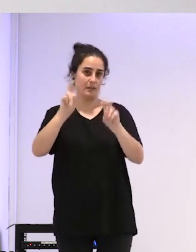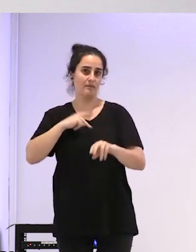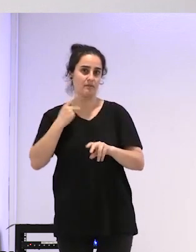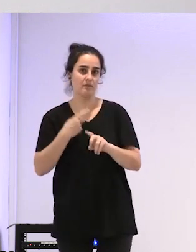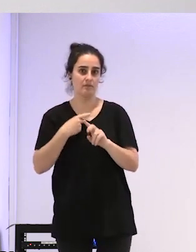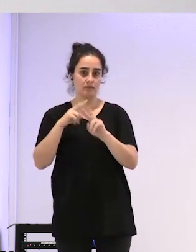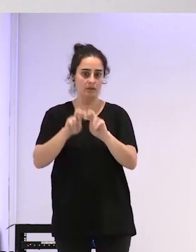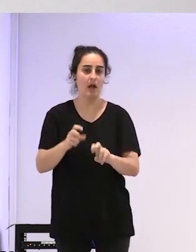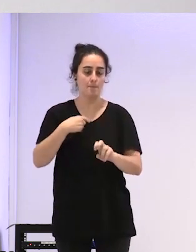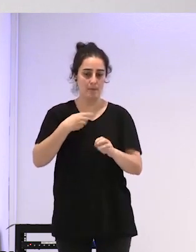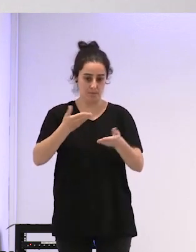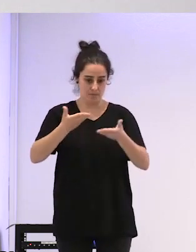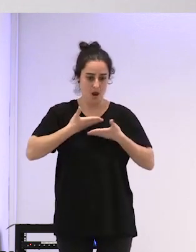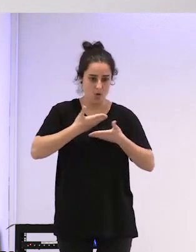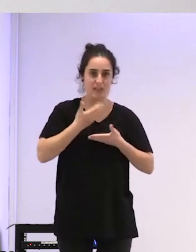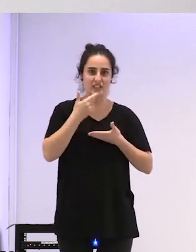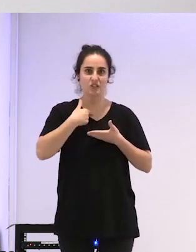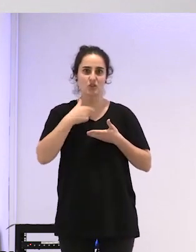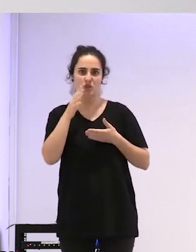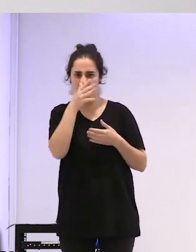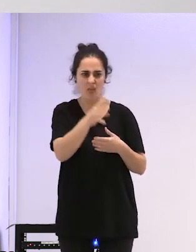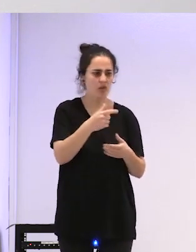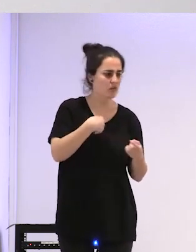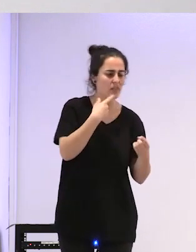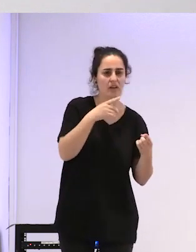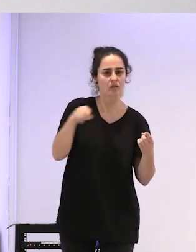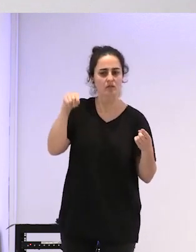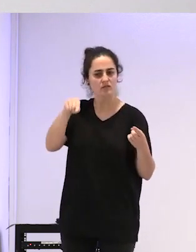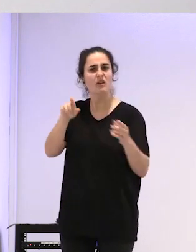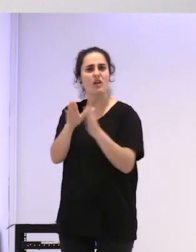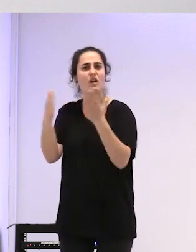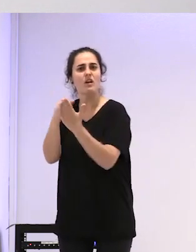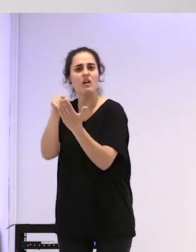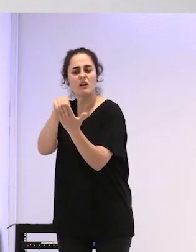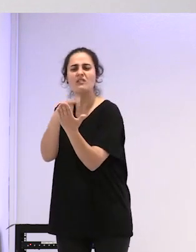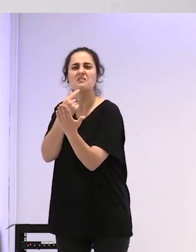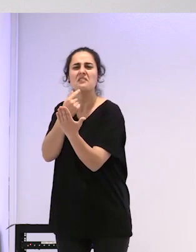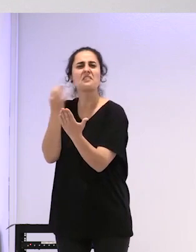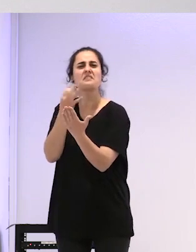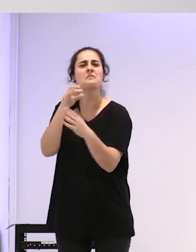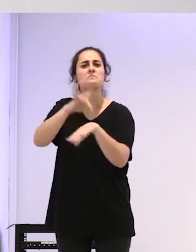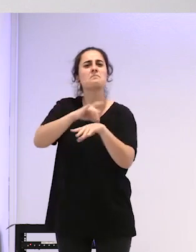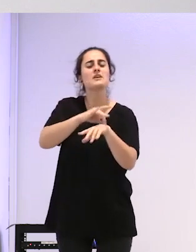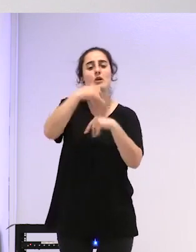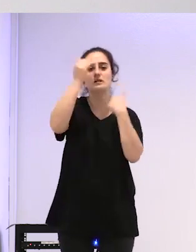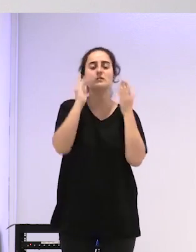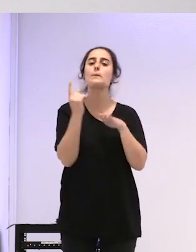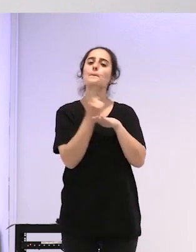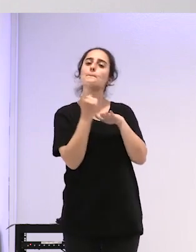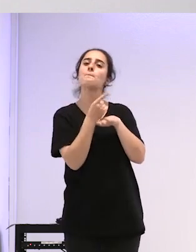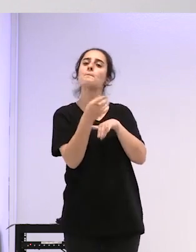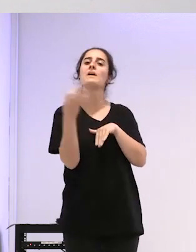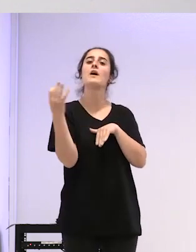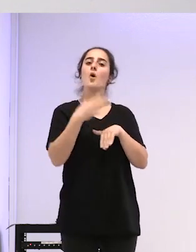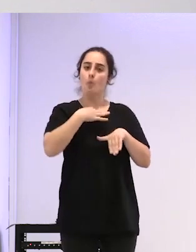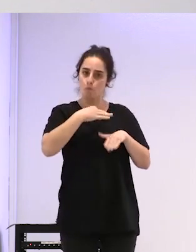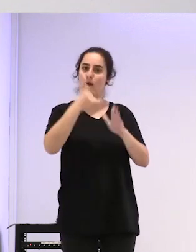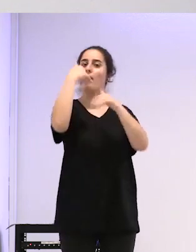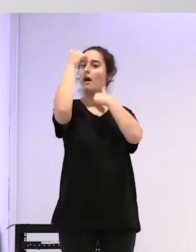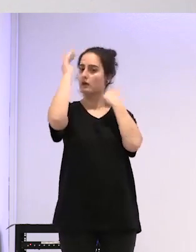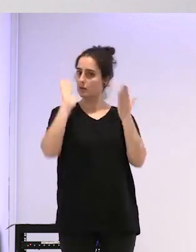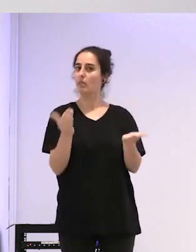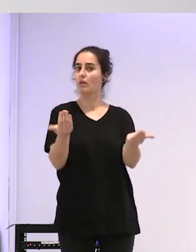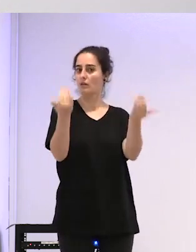lo que me salvo a mí cada vez que tenía una denuncia decían los Standards of Care pone que un médico de atención primaria puede dar esta atención